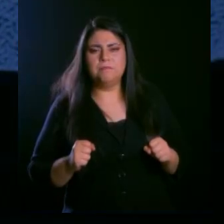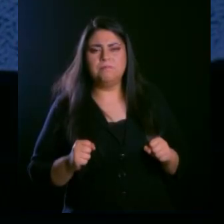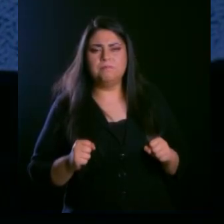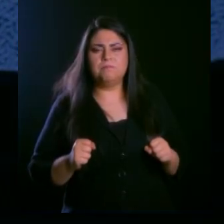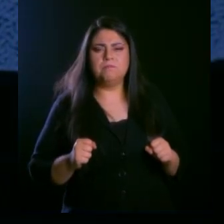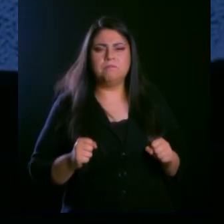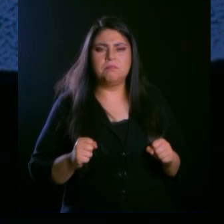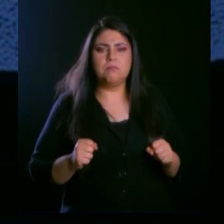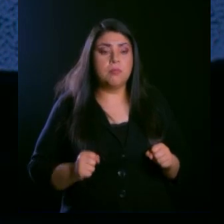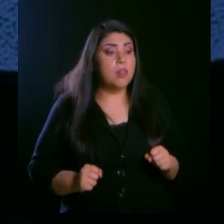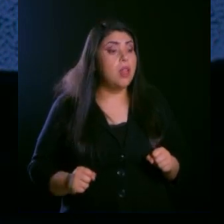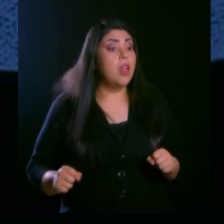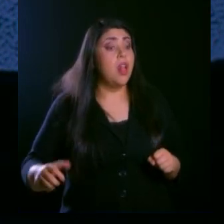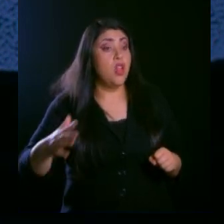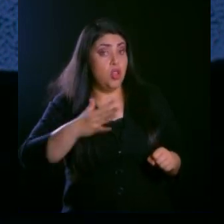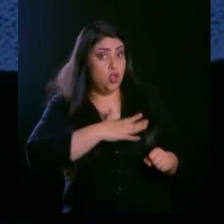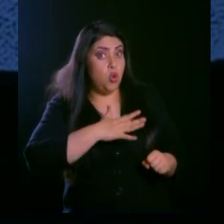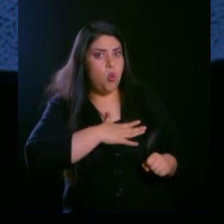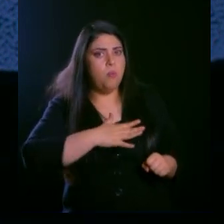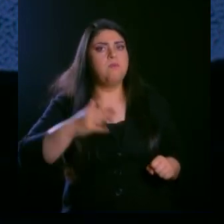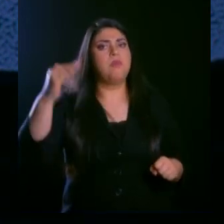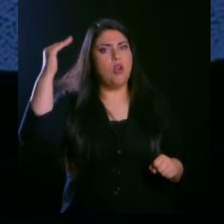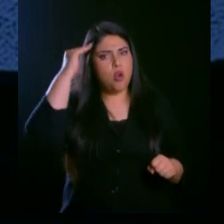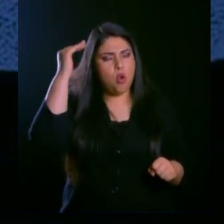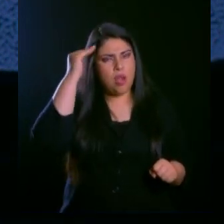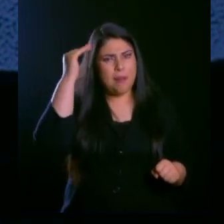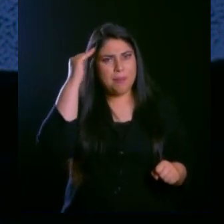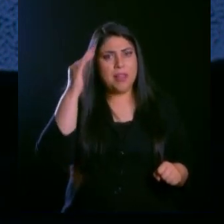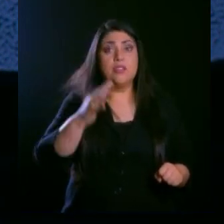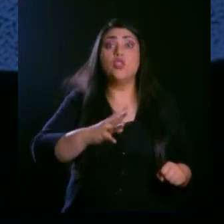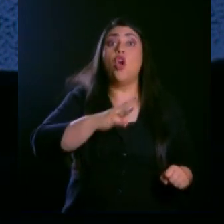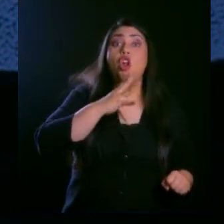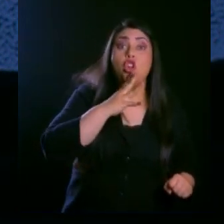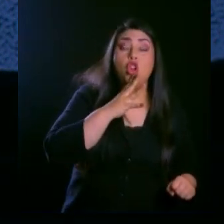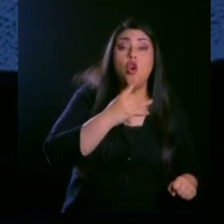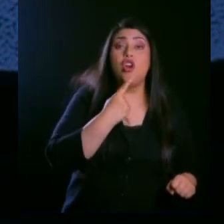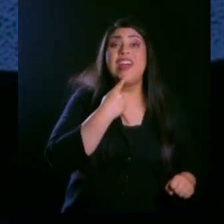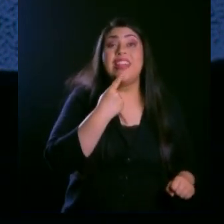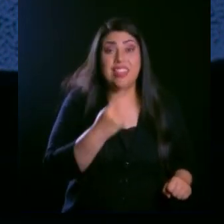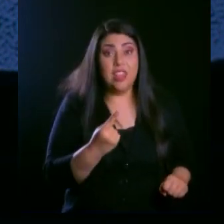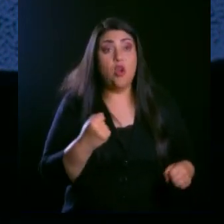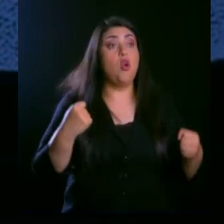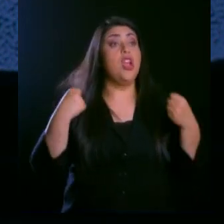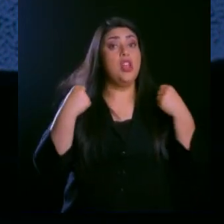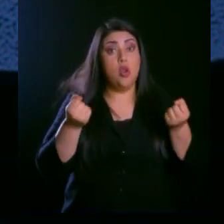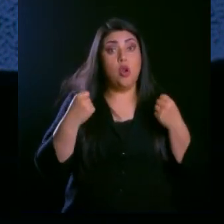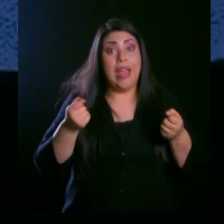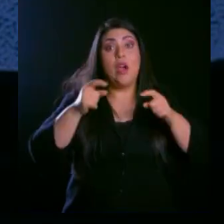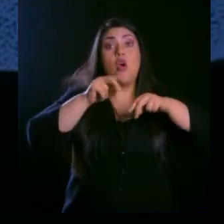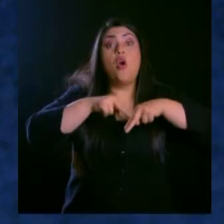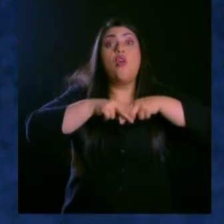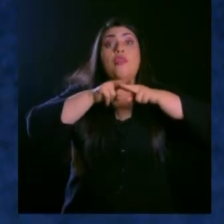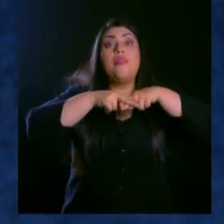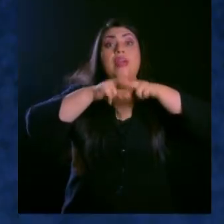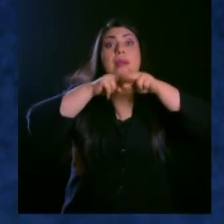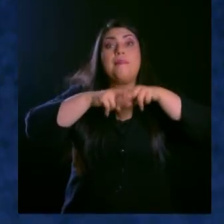causar cambios en nuestra persona, lo que pensamos, lo que hablamos y lo que hacemos. Nuestro comportamiento